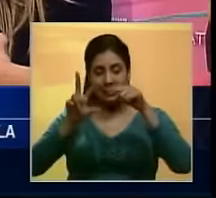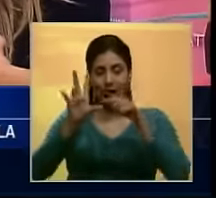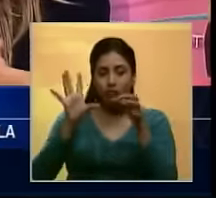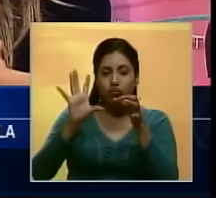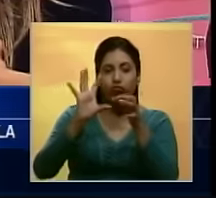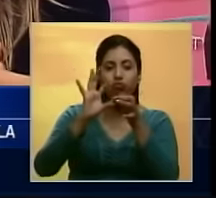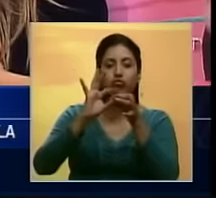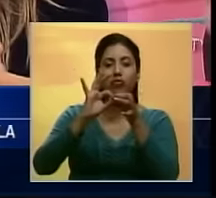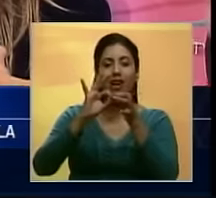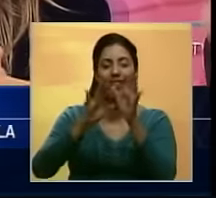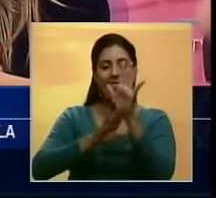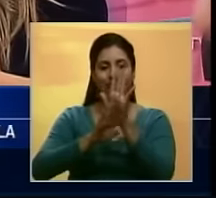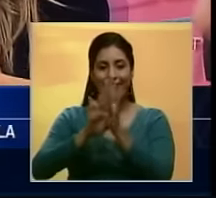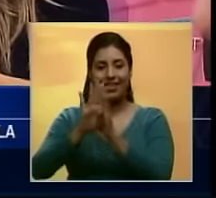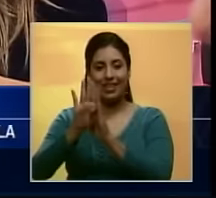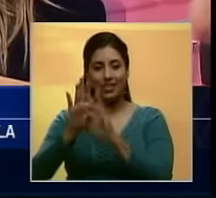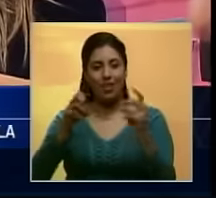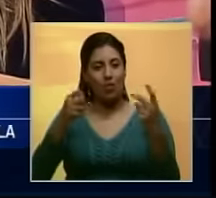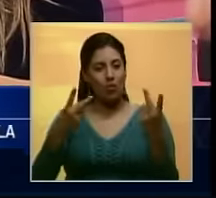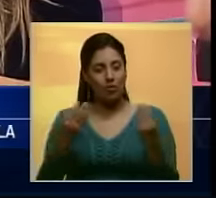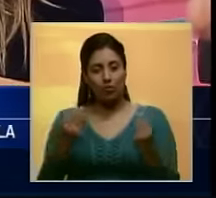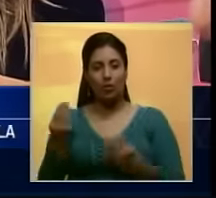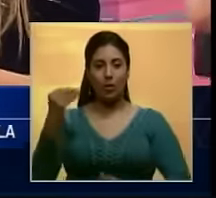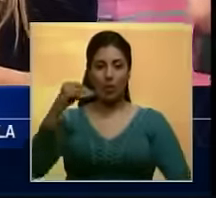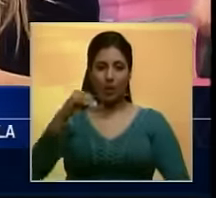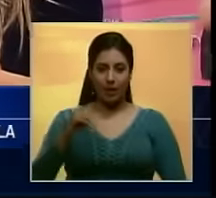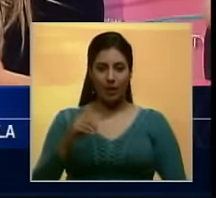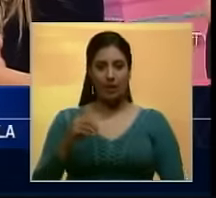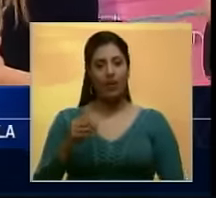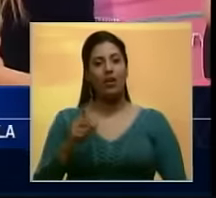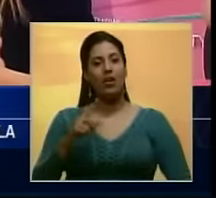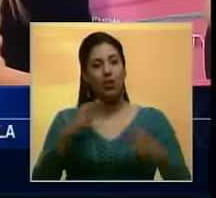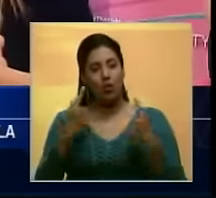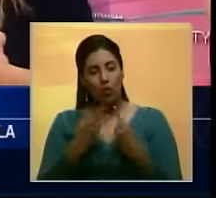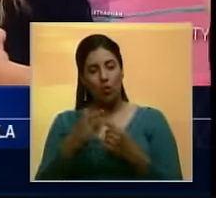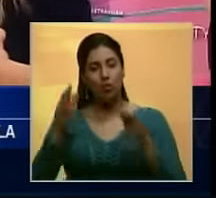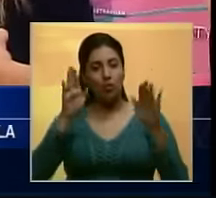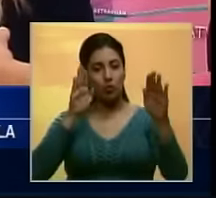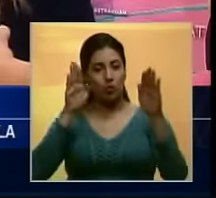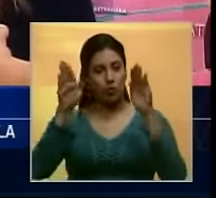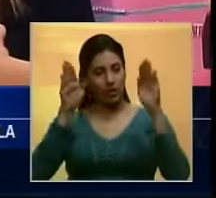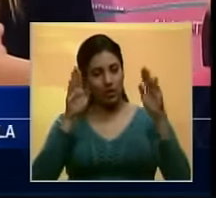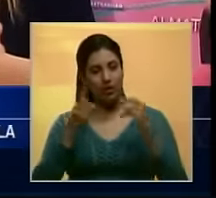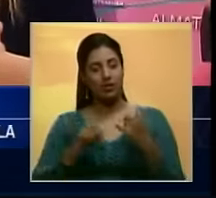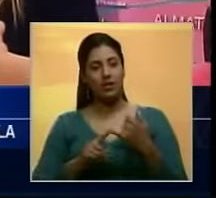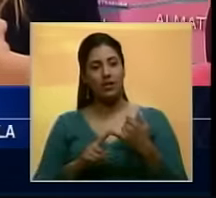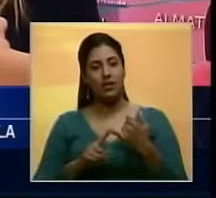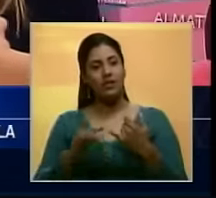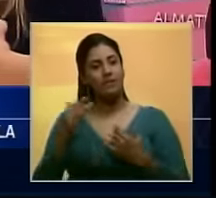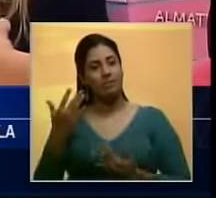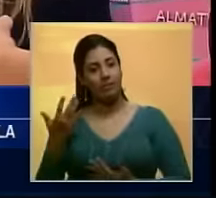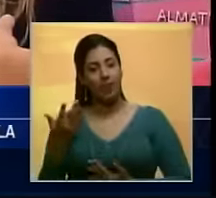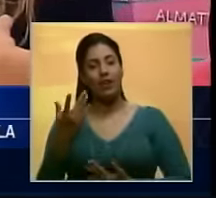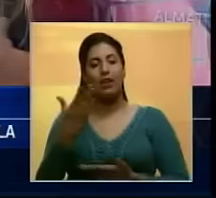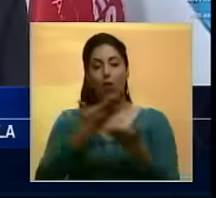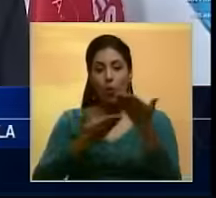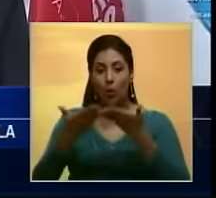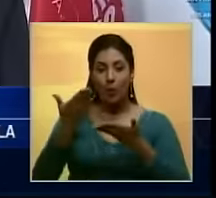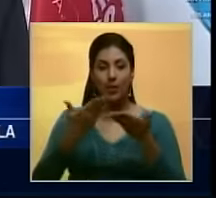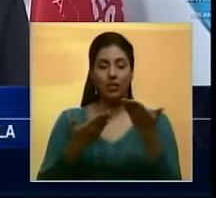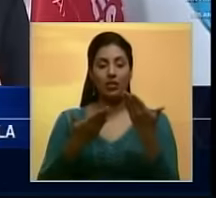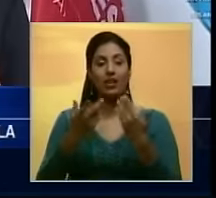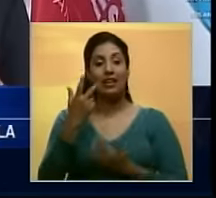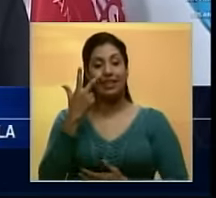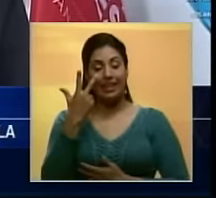a desarrollarse muchísimo más en el área de turismo y en comercio.